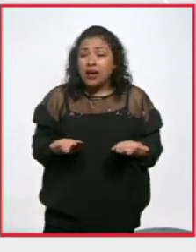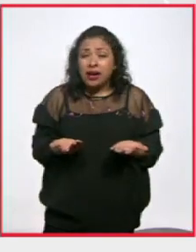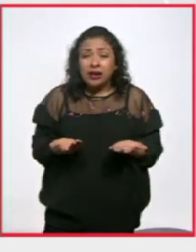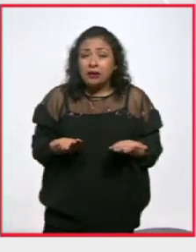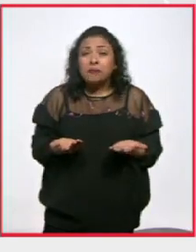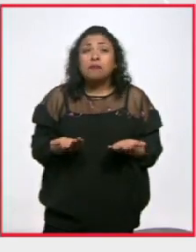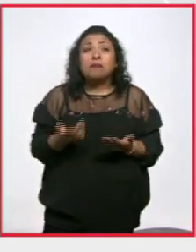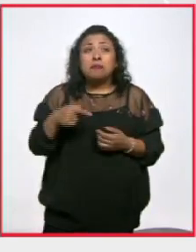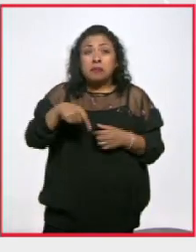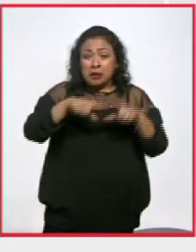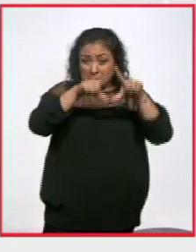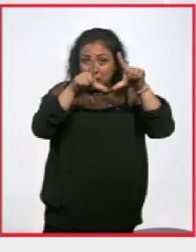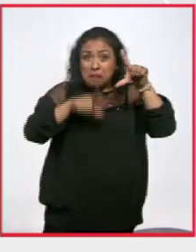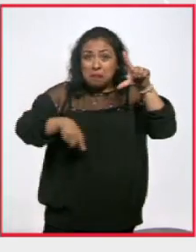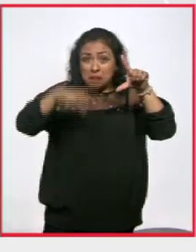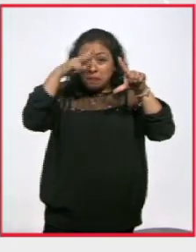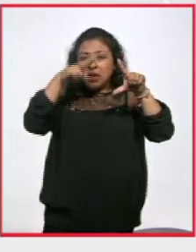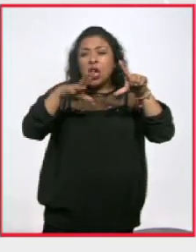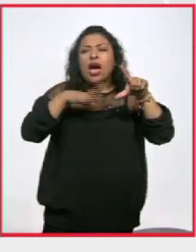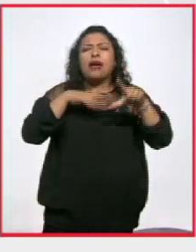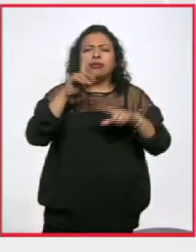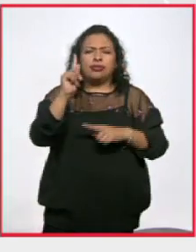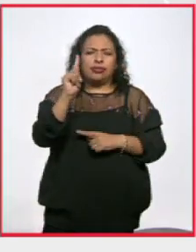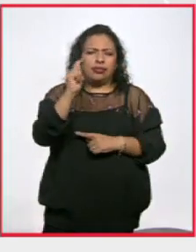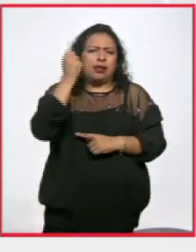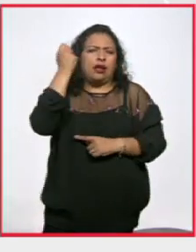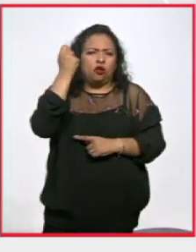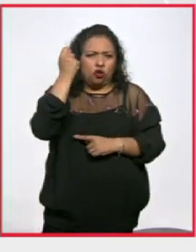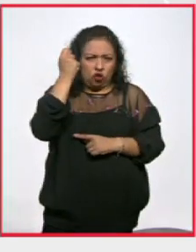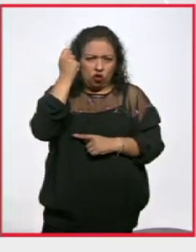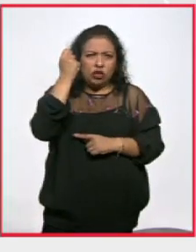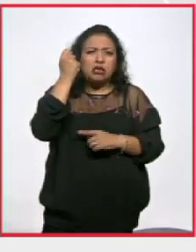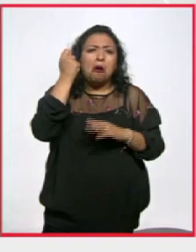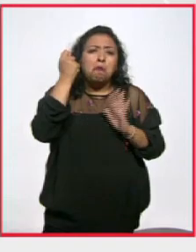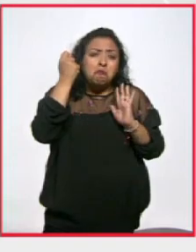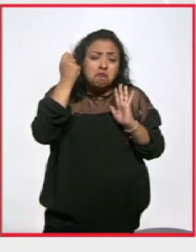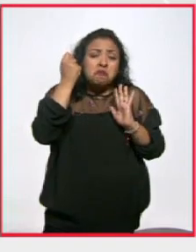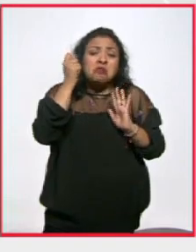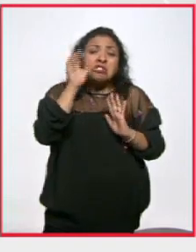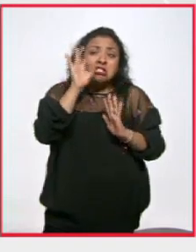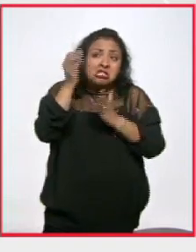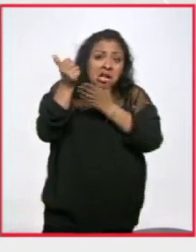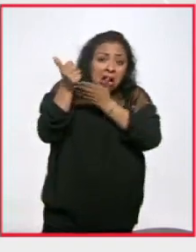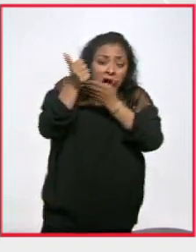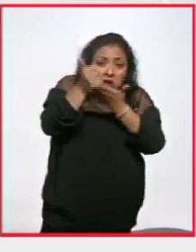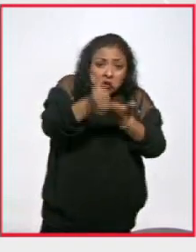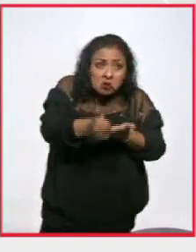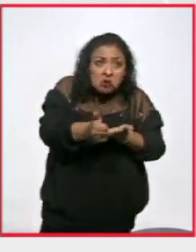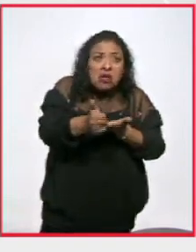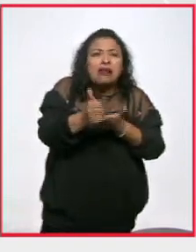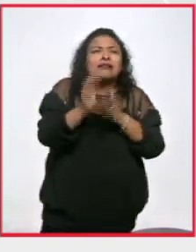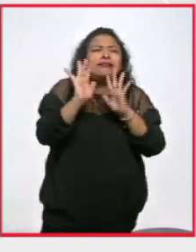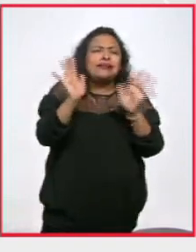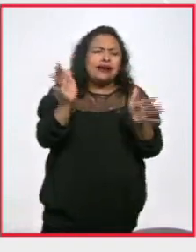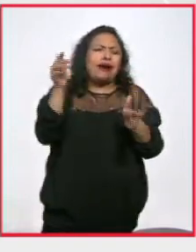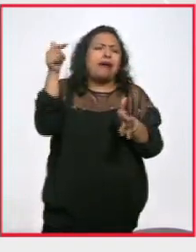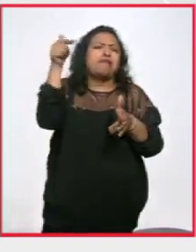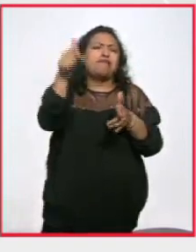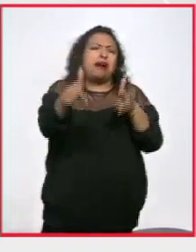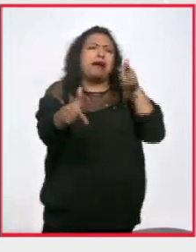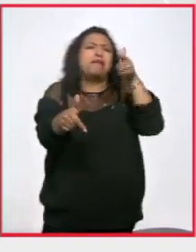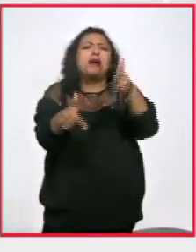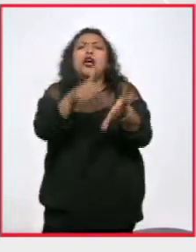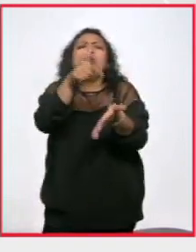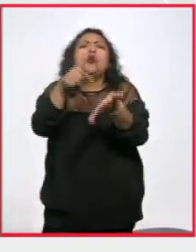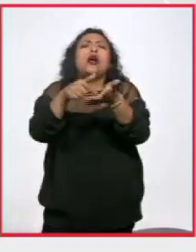En México existe una tecnología que si fuese utilizada, ya hubiésemos dado con